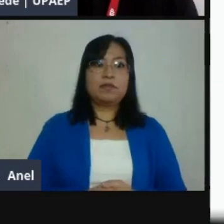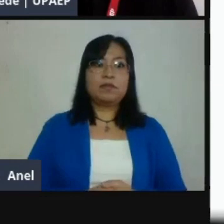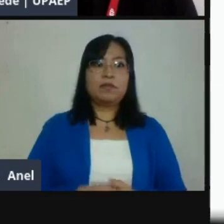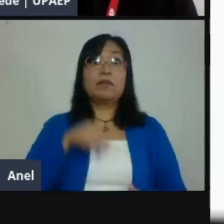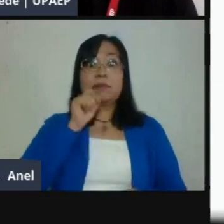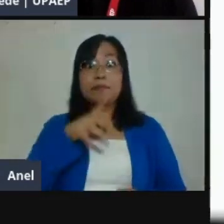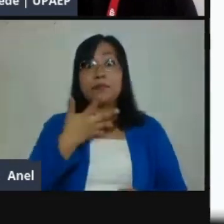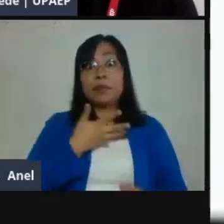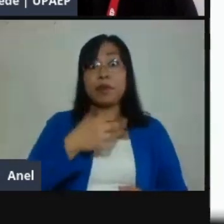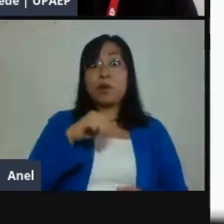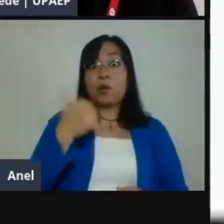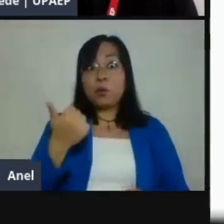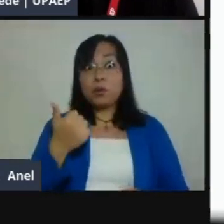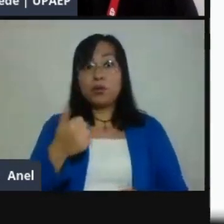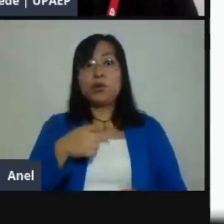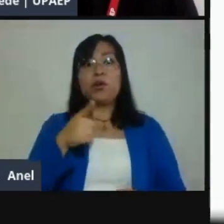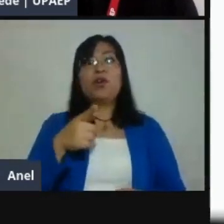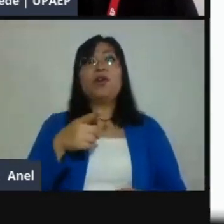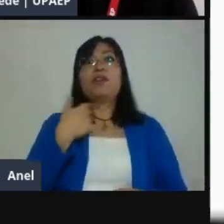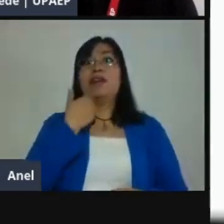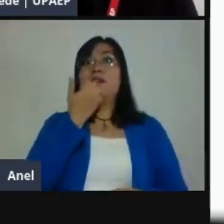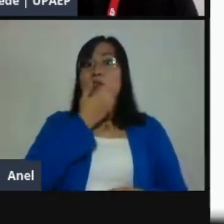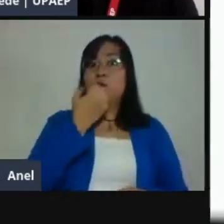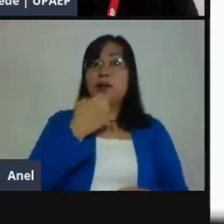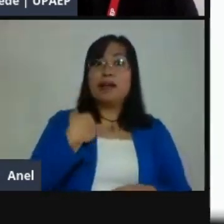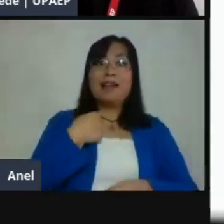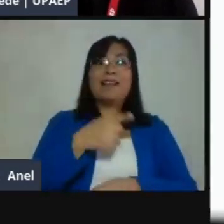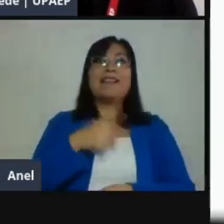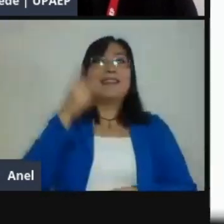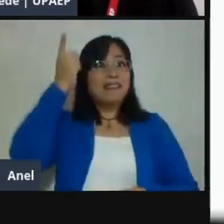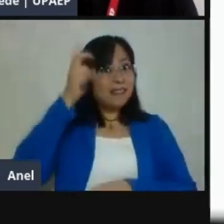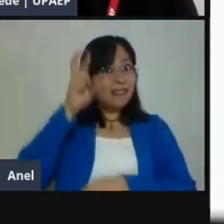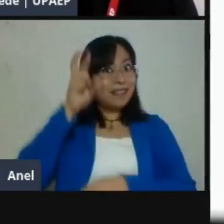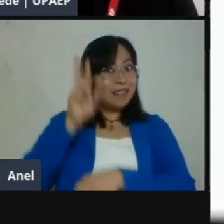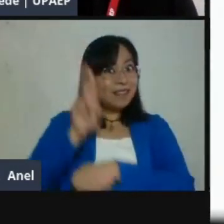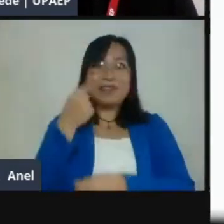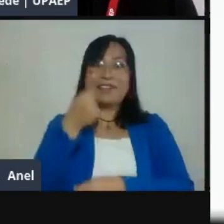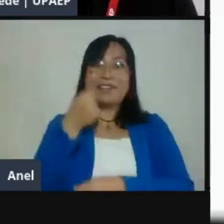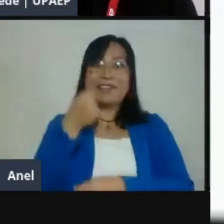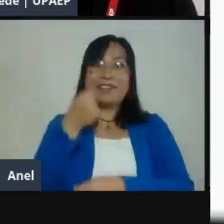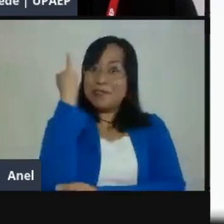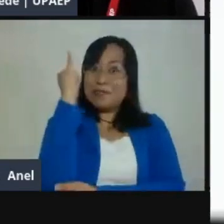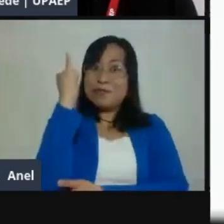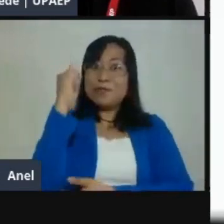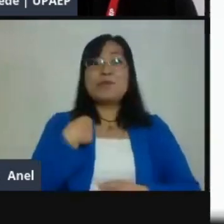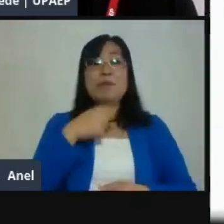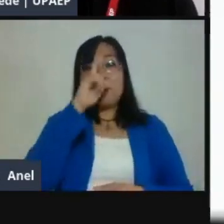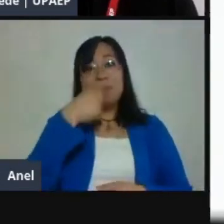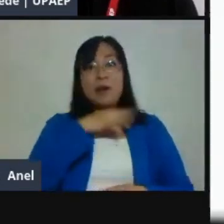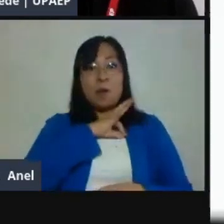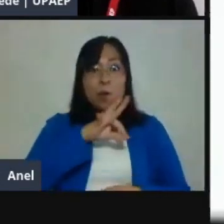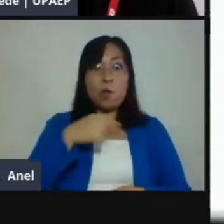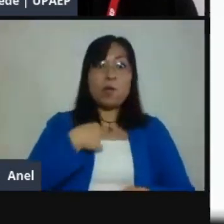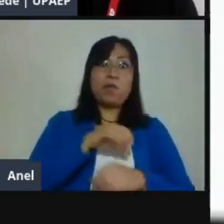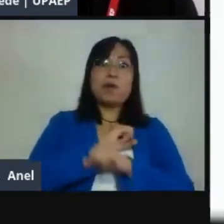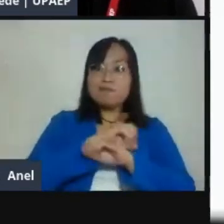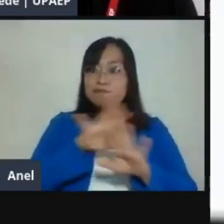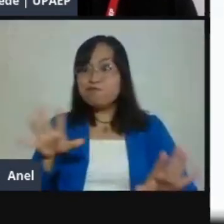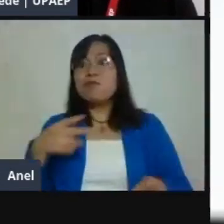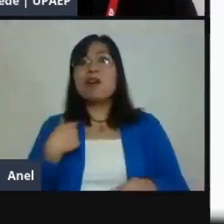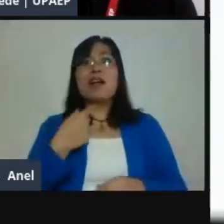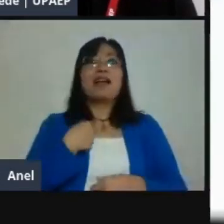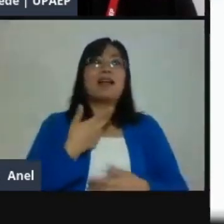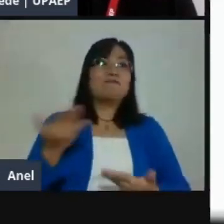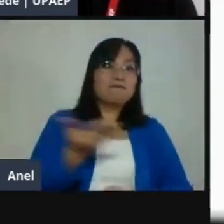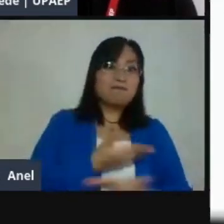la directora también graba estos anuncios para mantener al tanto a los padres de familia de cualquier situación,